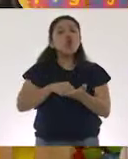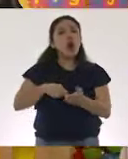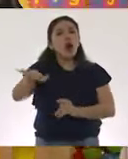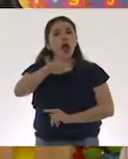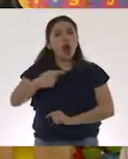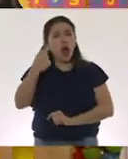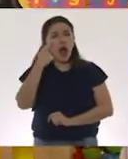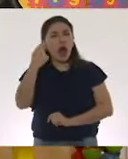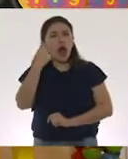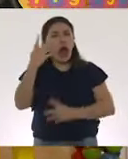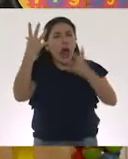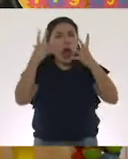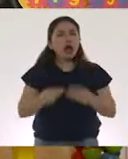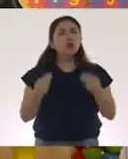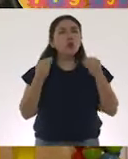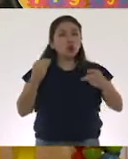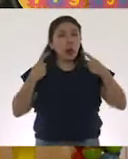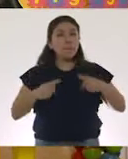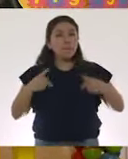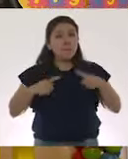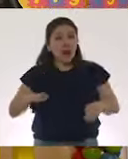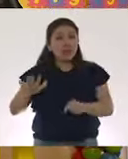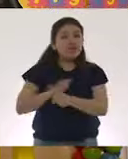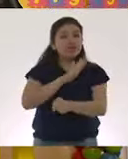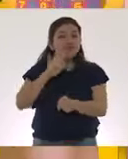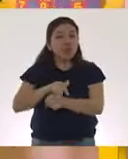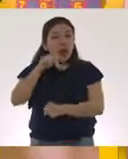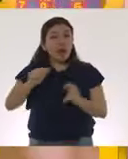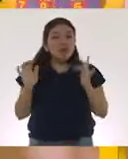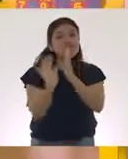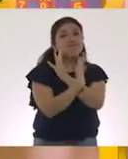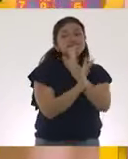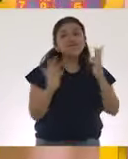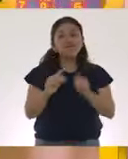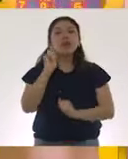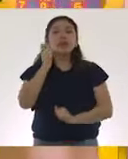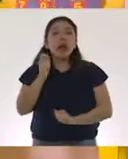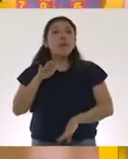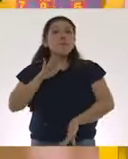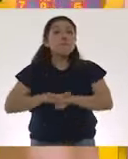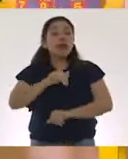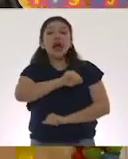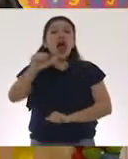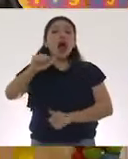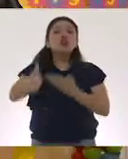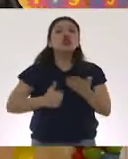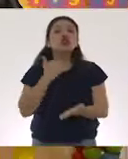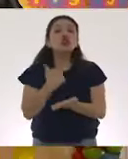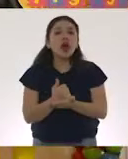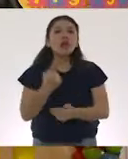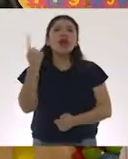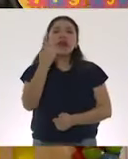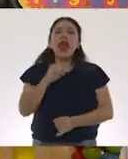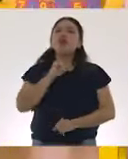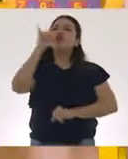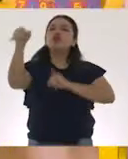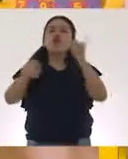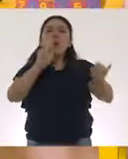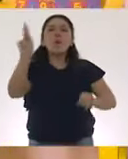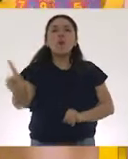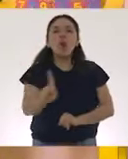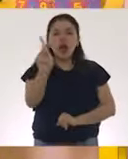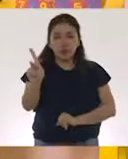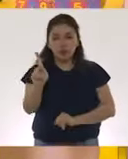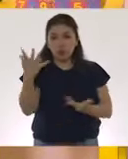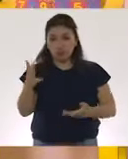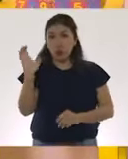grandes concentraciones de personas hay. ¿Esto qué quiere decir? Afecta más a las ciudades que a las áreas rurales. Una